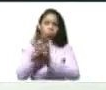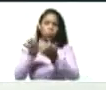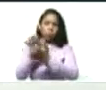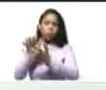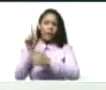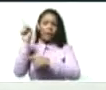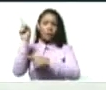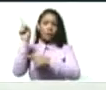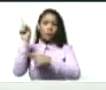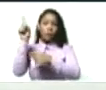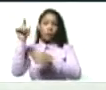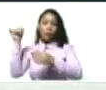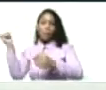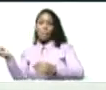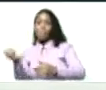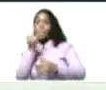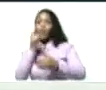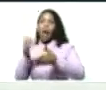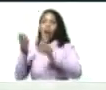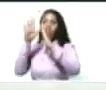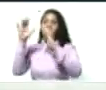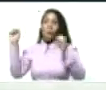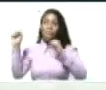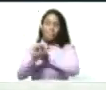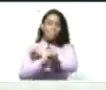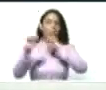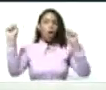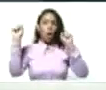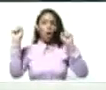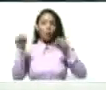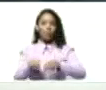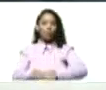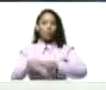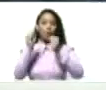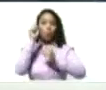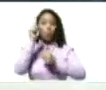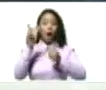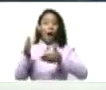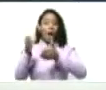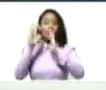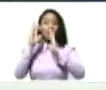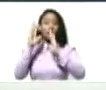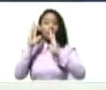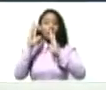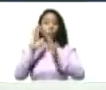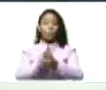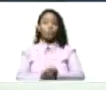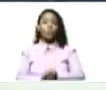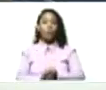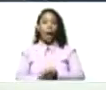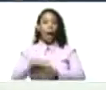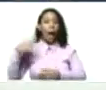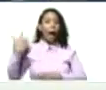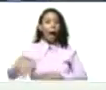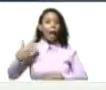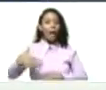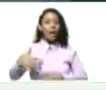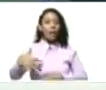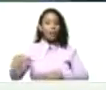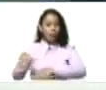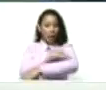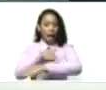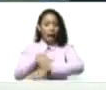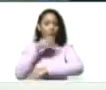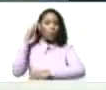Se estrelló contra un edificio. explotó. Y destruyó un apartamento. A la derecha de la avenida Bolívar.